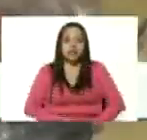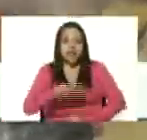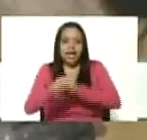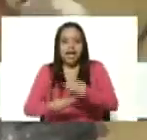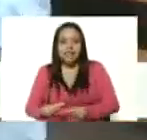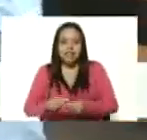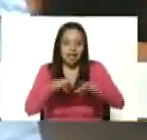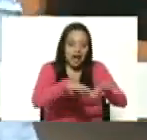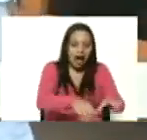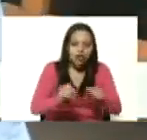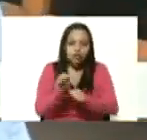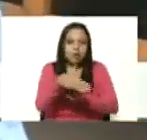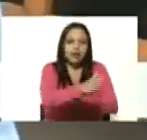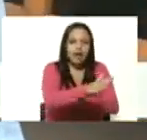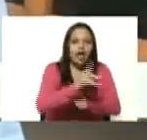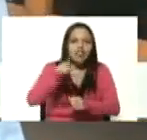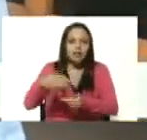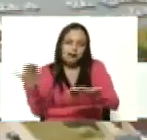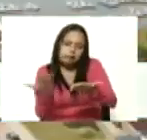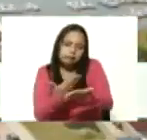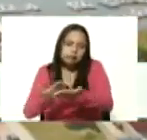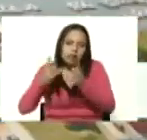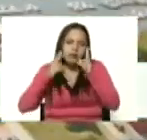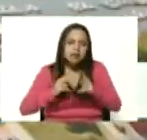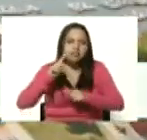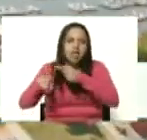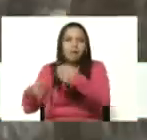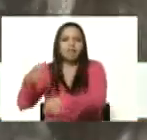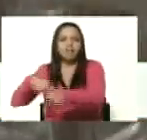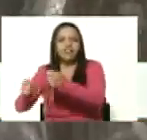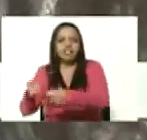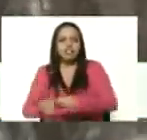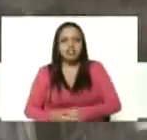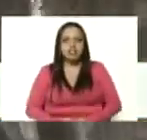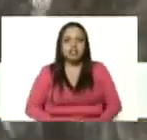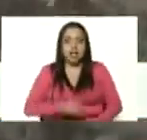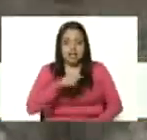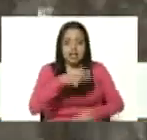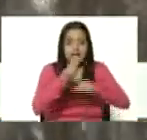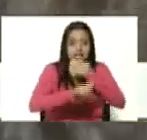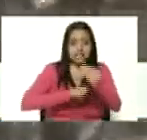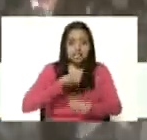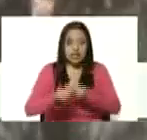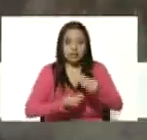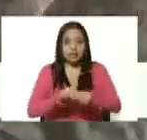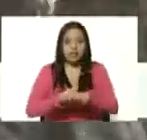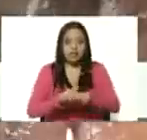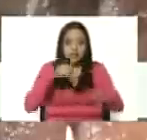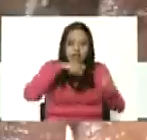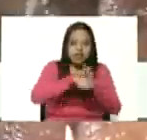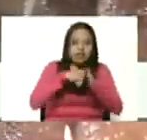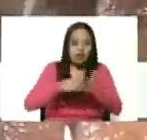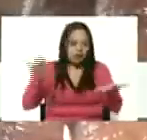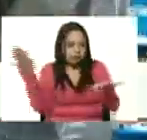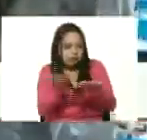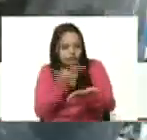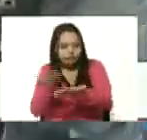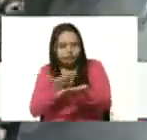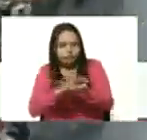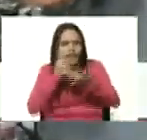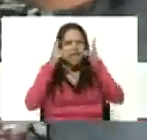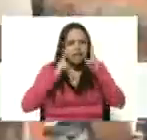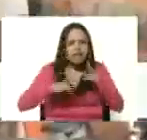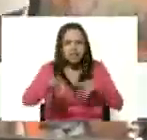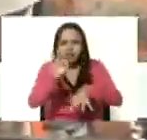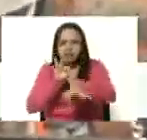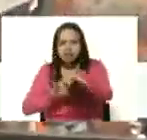procesamiento y comercialización aquí realizamos la primera fase en la industrialización al ejecutar la escamación selección y limpieza de